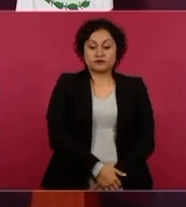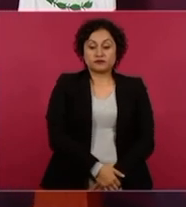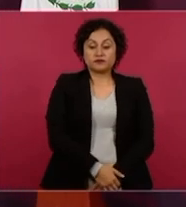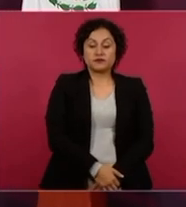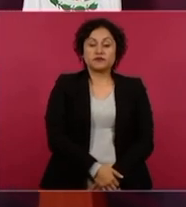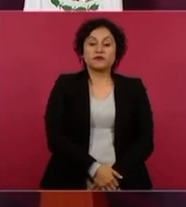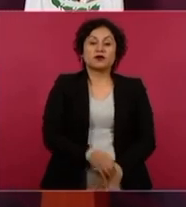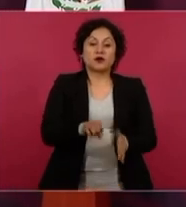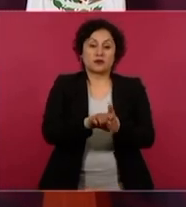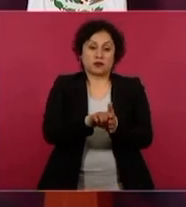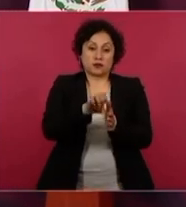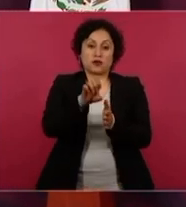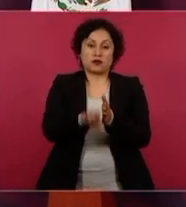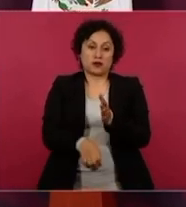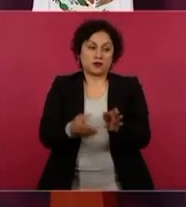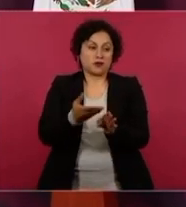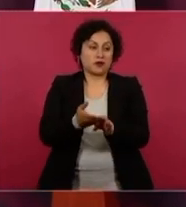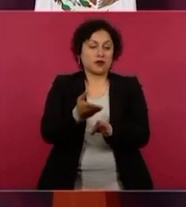Aristegui,